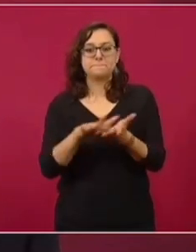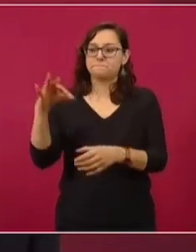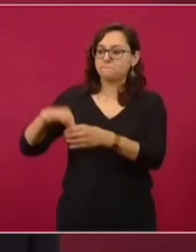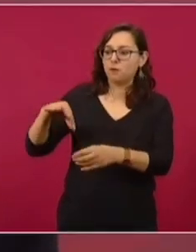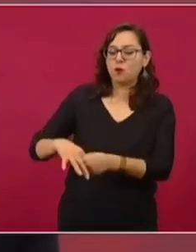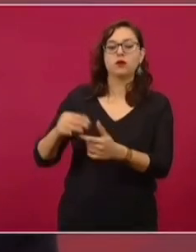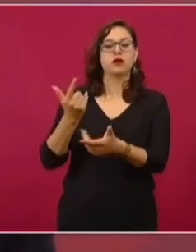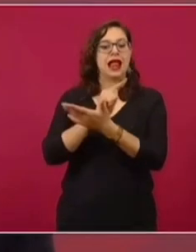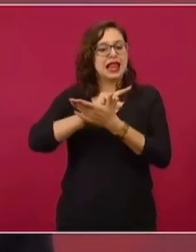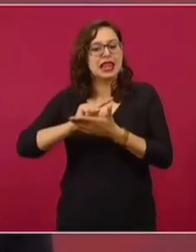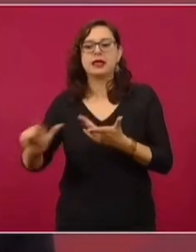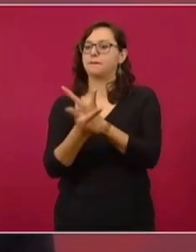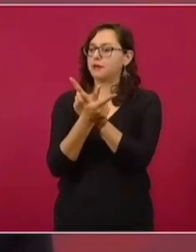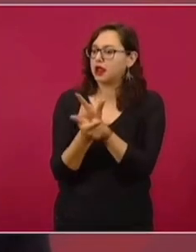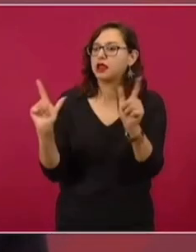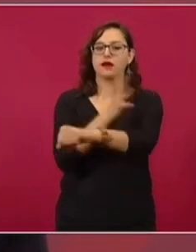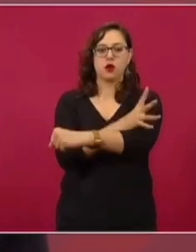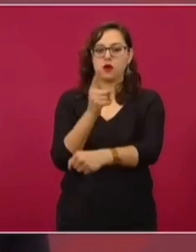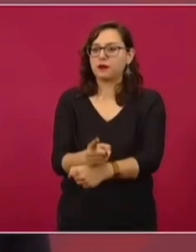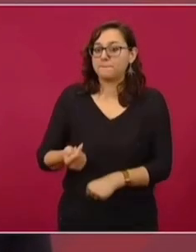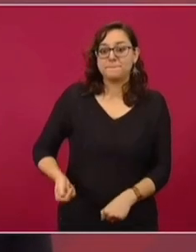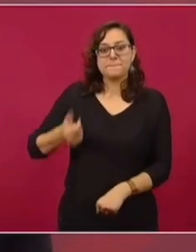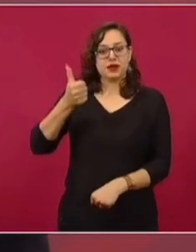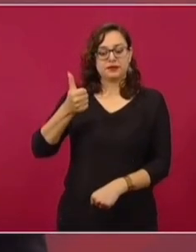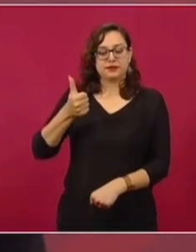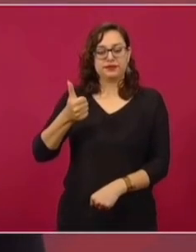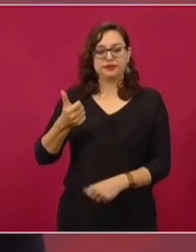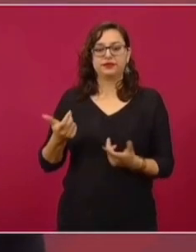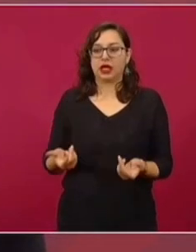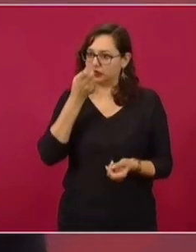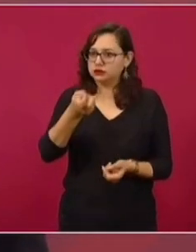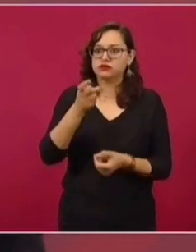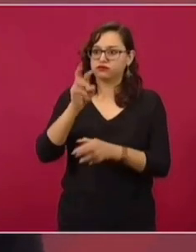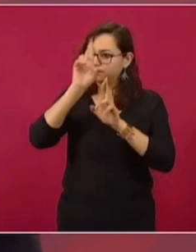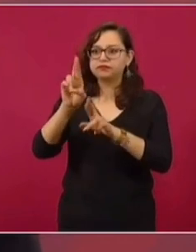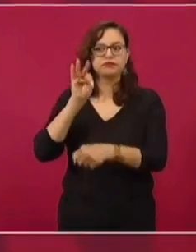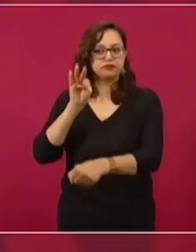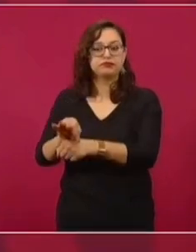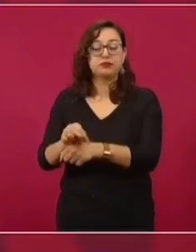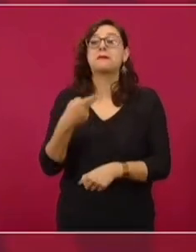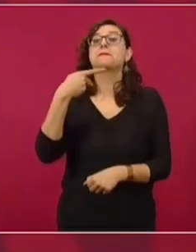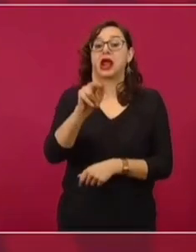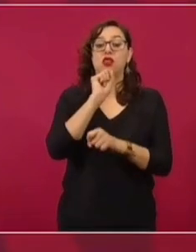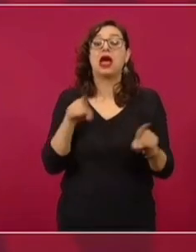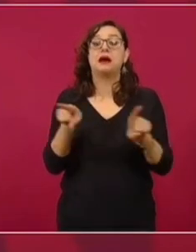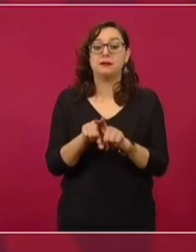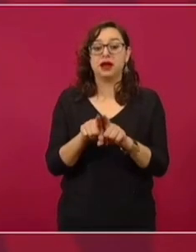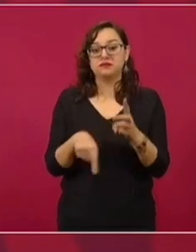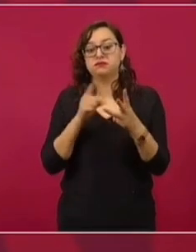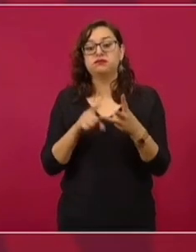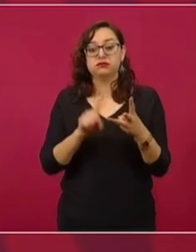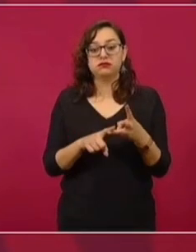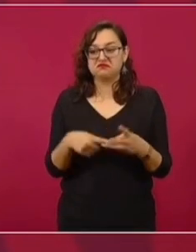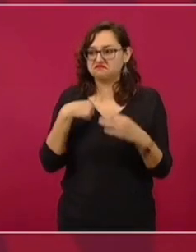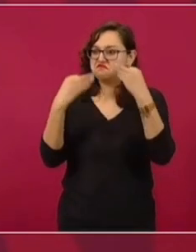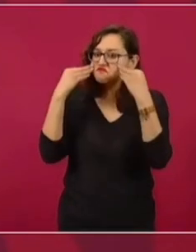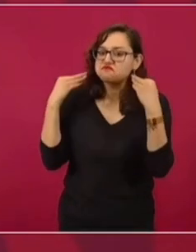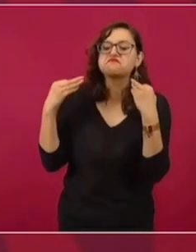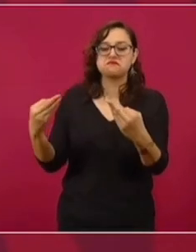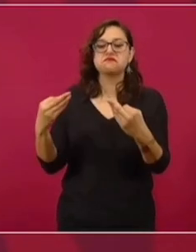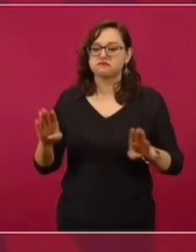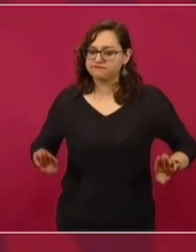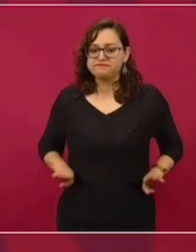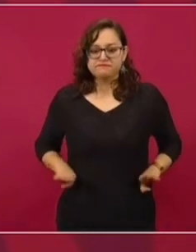limpias, libres, como no se veían en Veracruz en mucho tiempo. Pero no sólo es por eso, sino porque me consta de que es un hombre